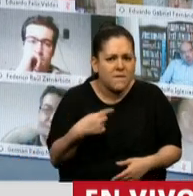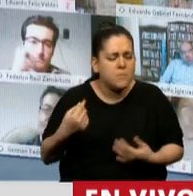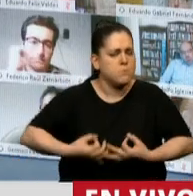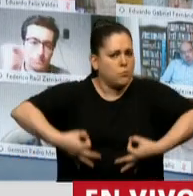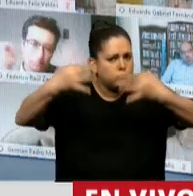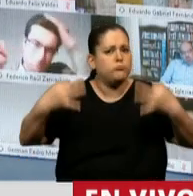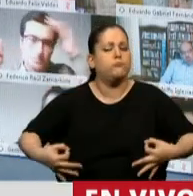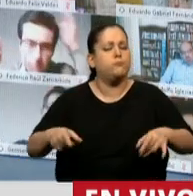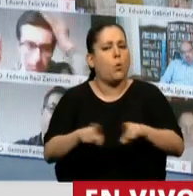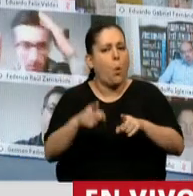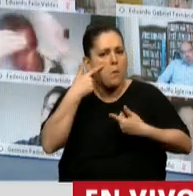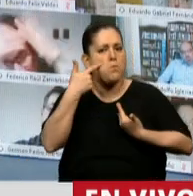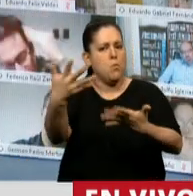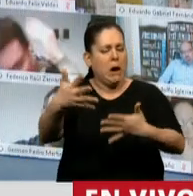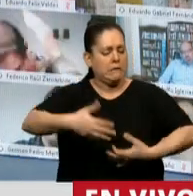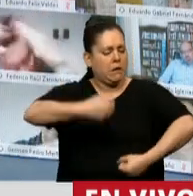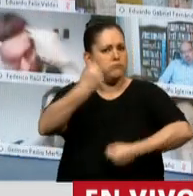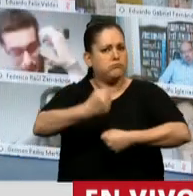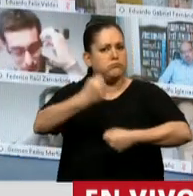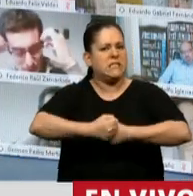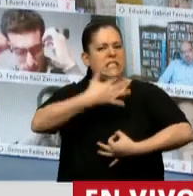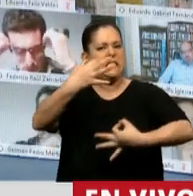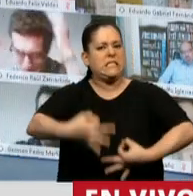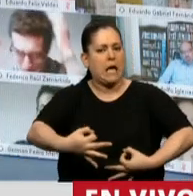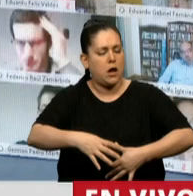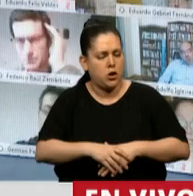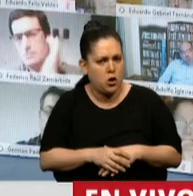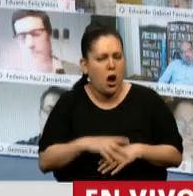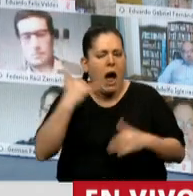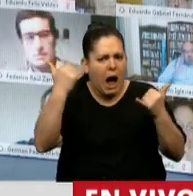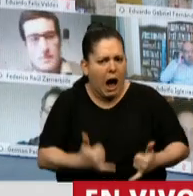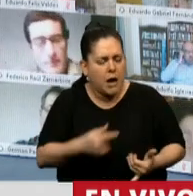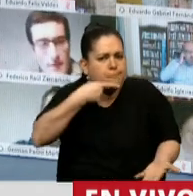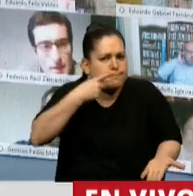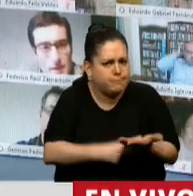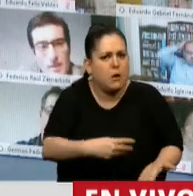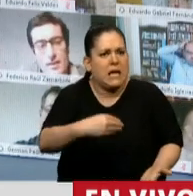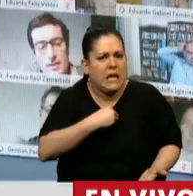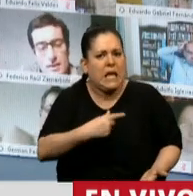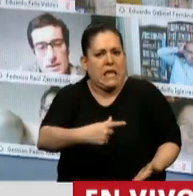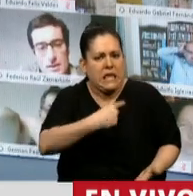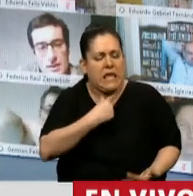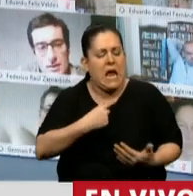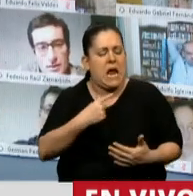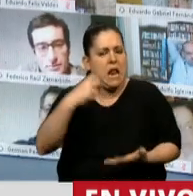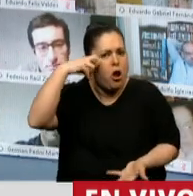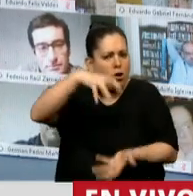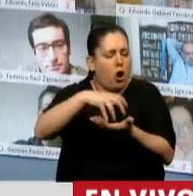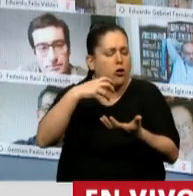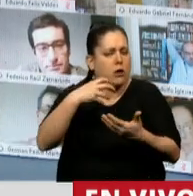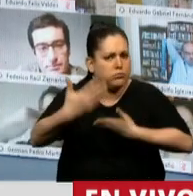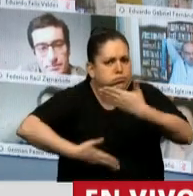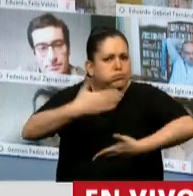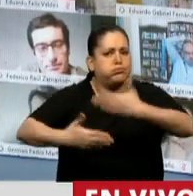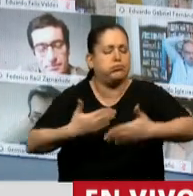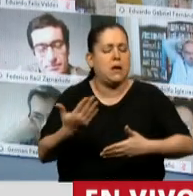concretas de que los que trabajamos, trabajamos en serio, que tenemos voluntad de fortalecer las instituciones, que tenemos voluntad